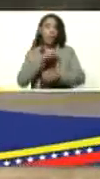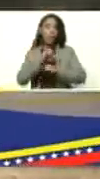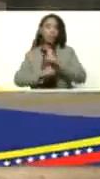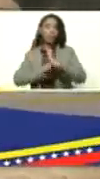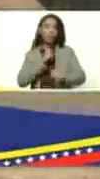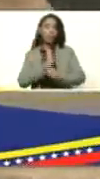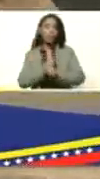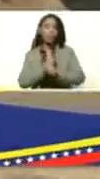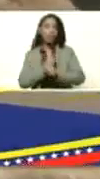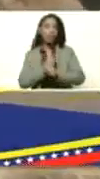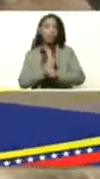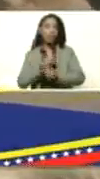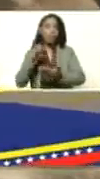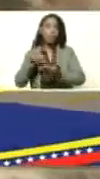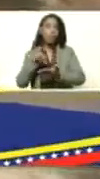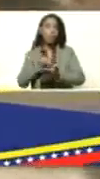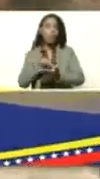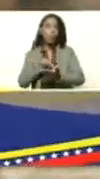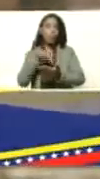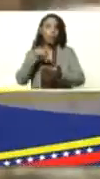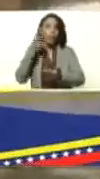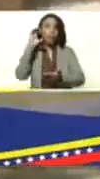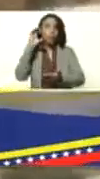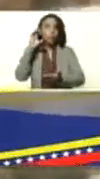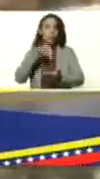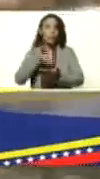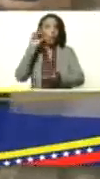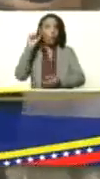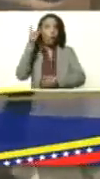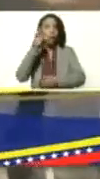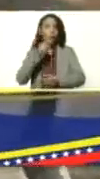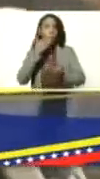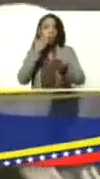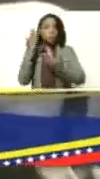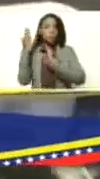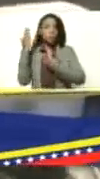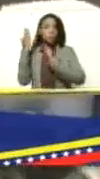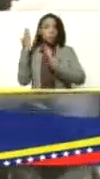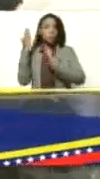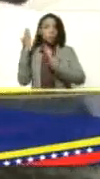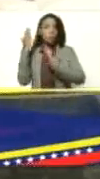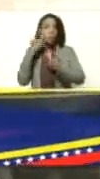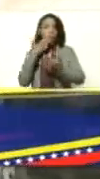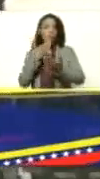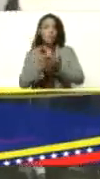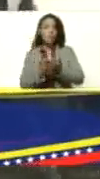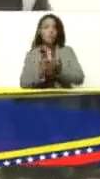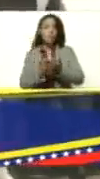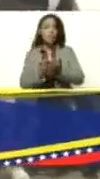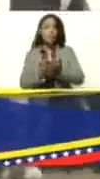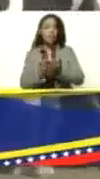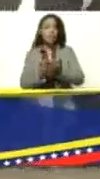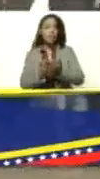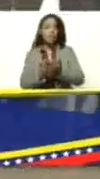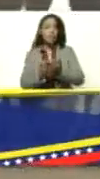de caprinos y ovino del estado huarico y este gracias a la planta